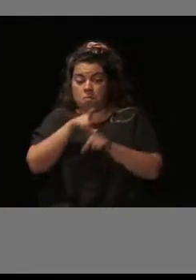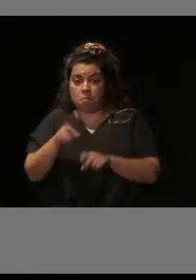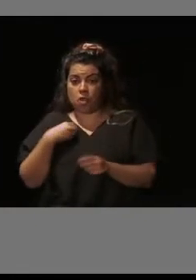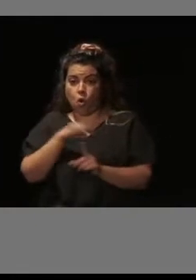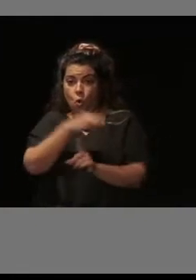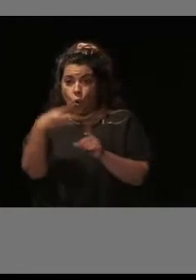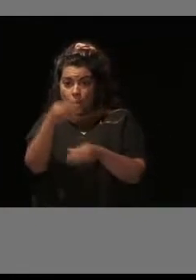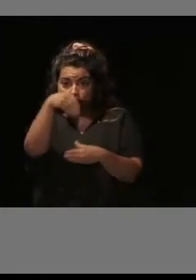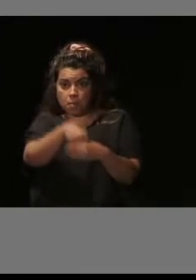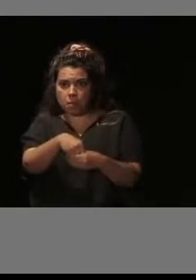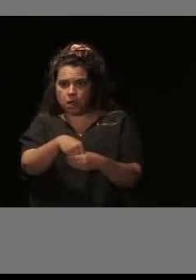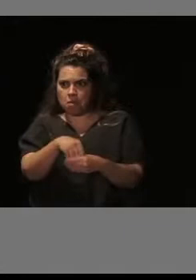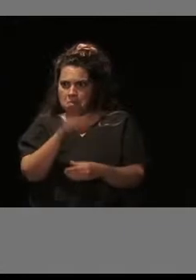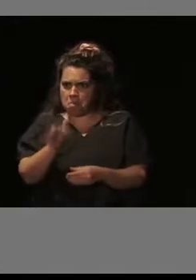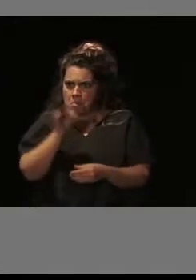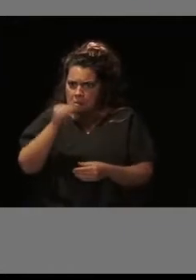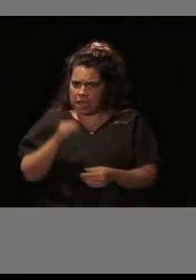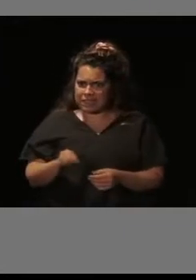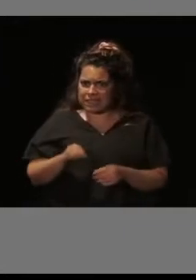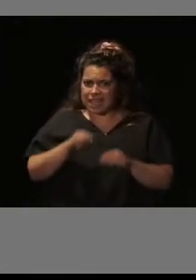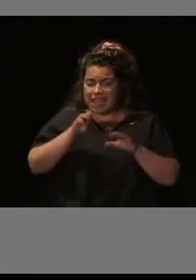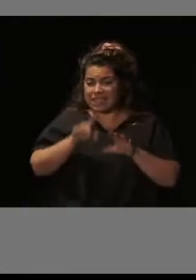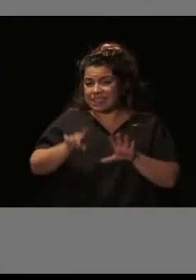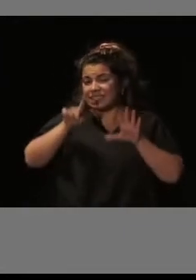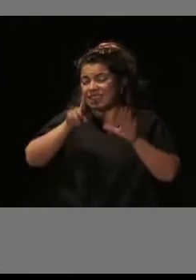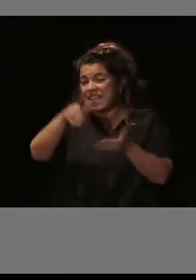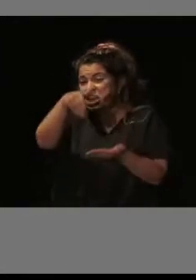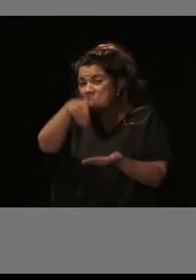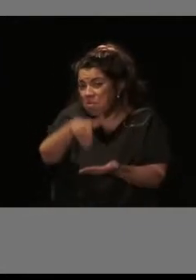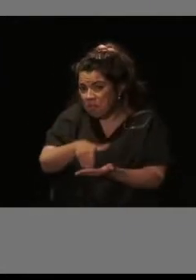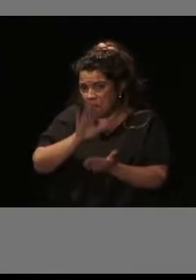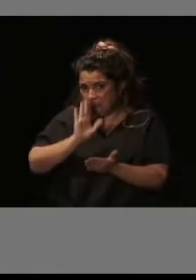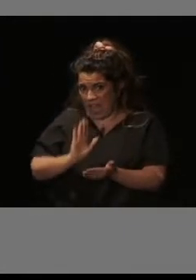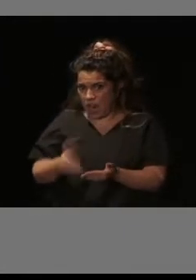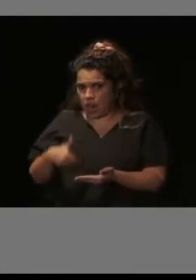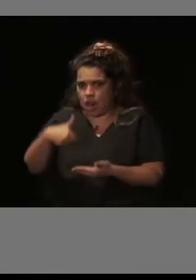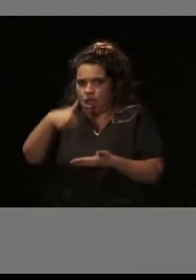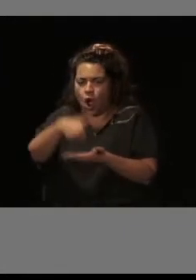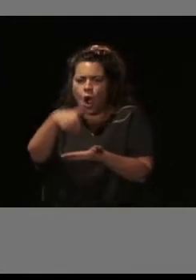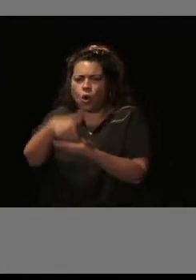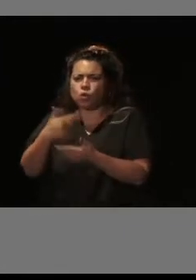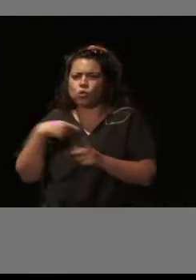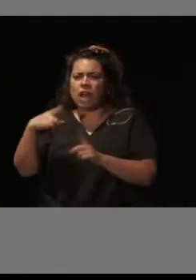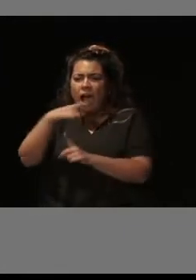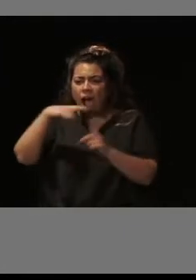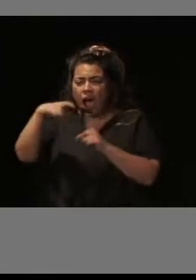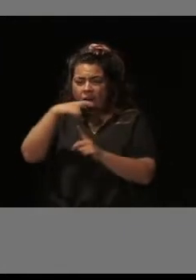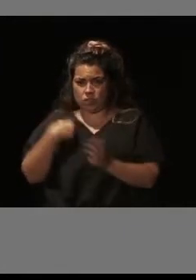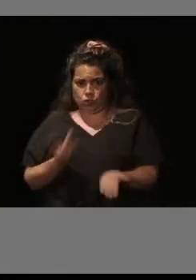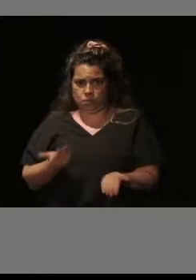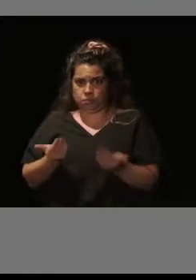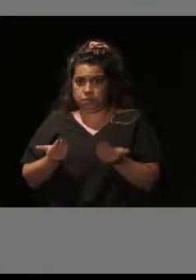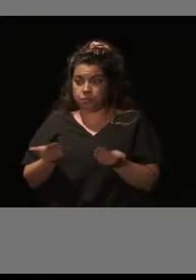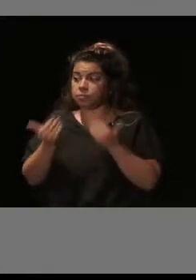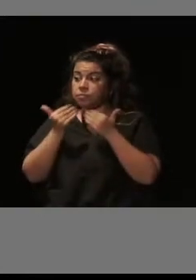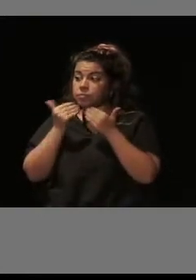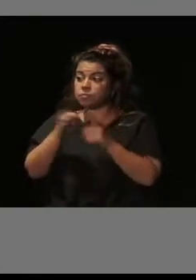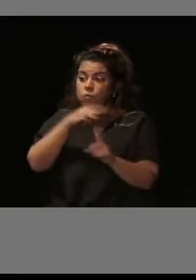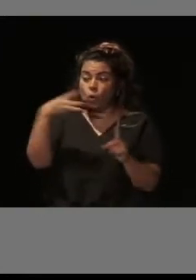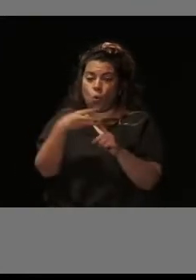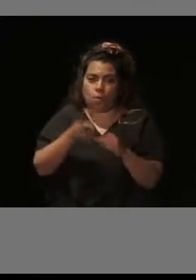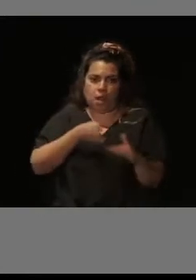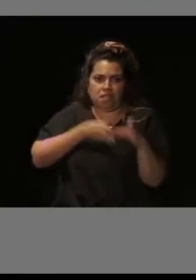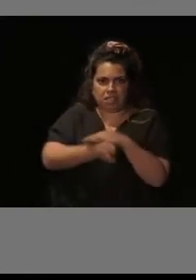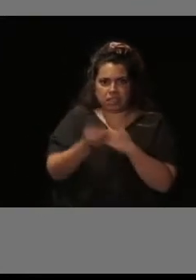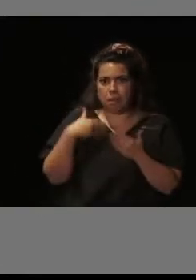atendiendo unas 6.000 consultas al año entre todas las vías que tenemos abiertas. La web es accesible, los